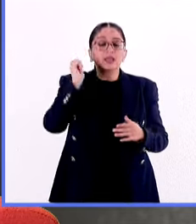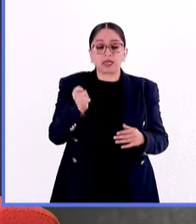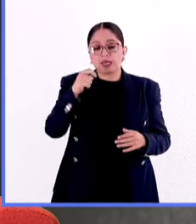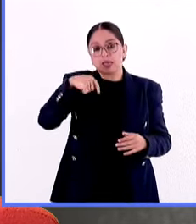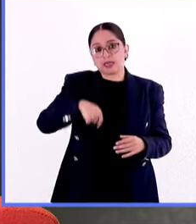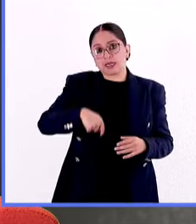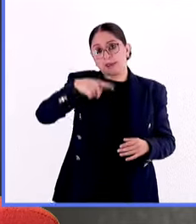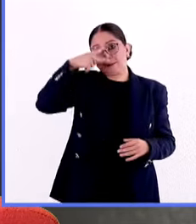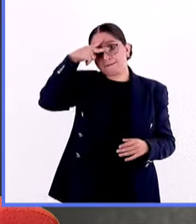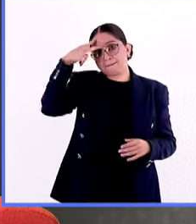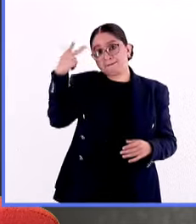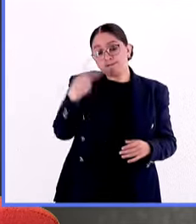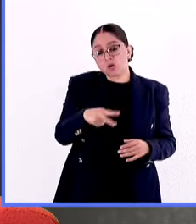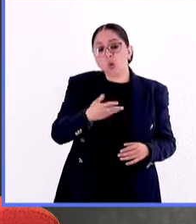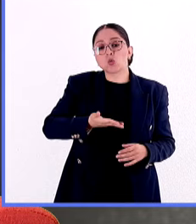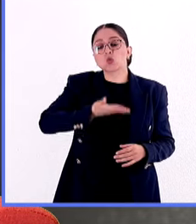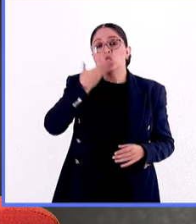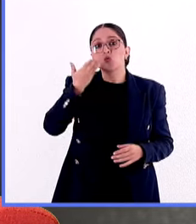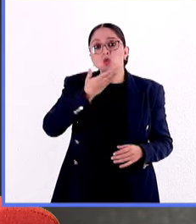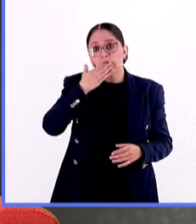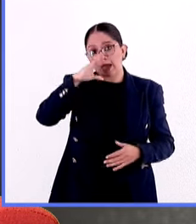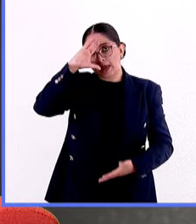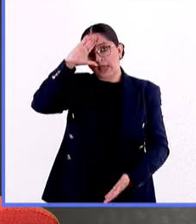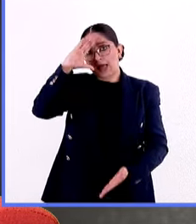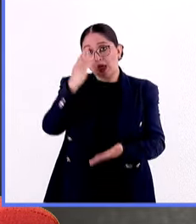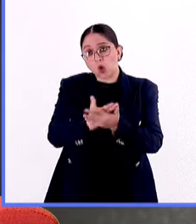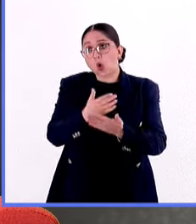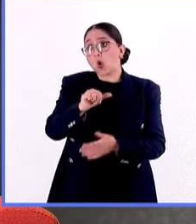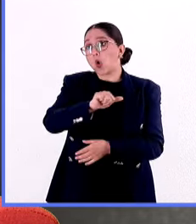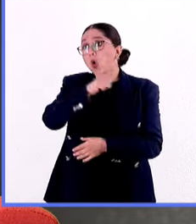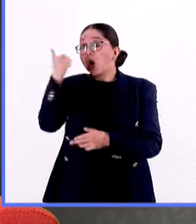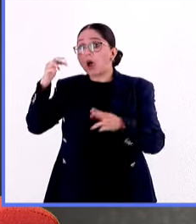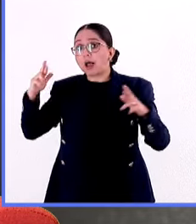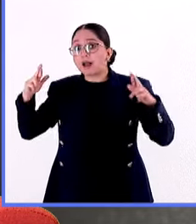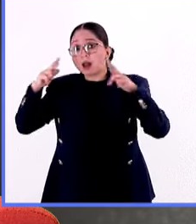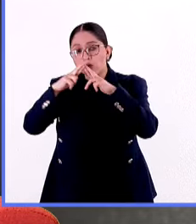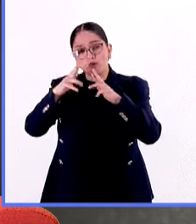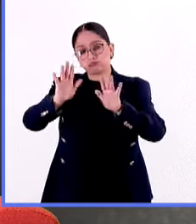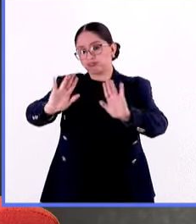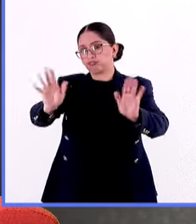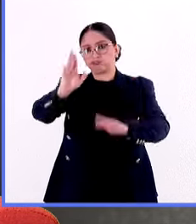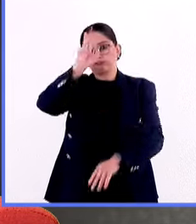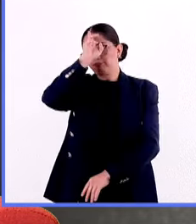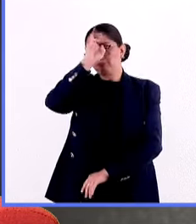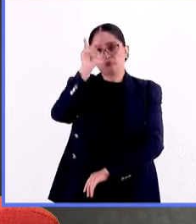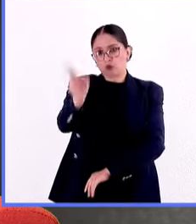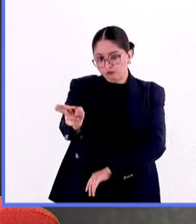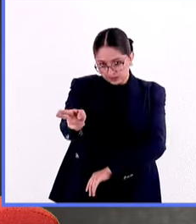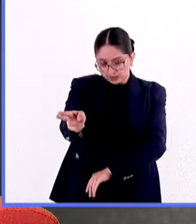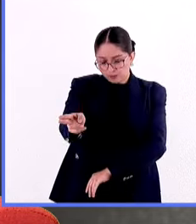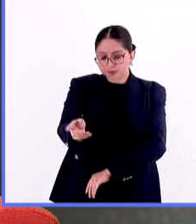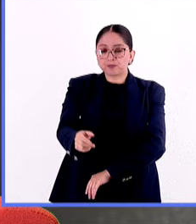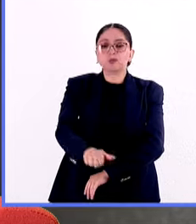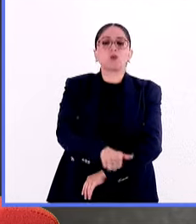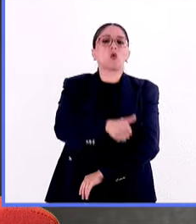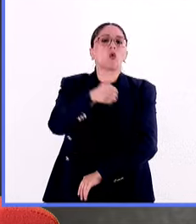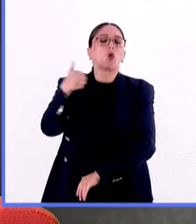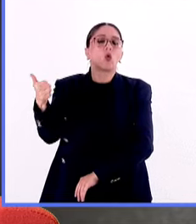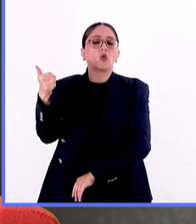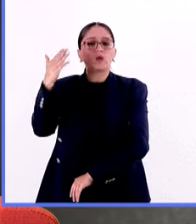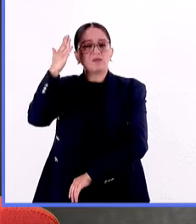un estado católico e intolerante a la práctica de cualquier otra religión. Otro principio fundamental